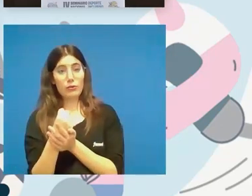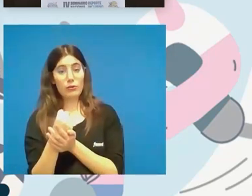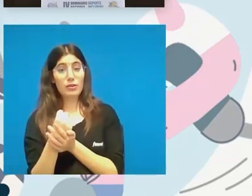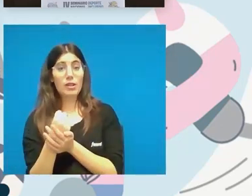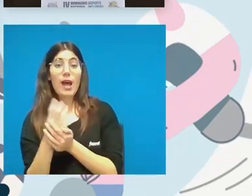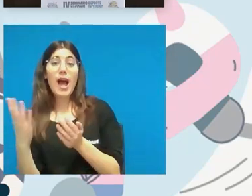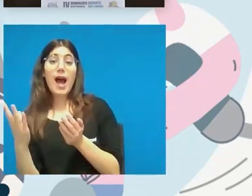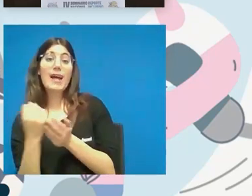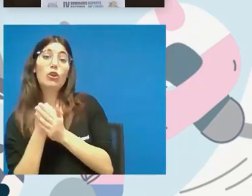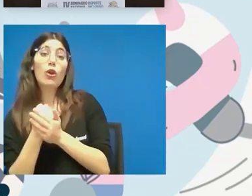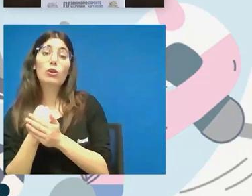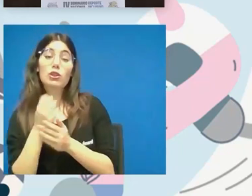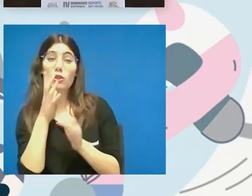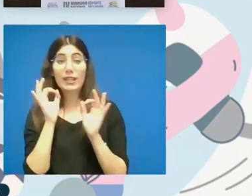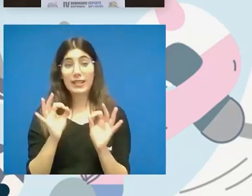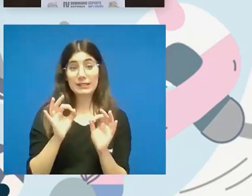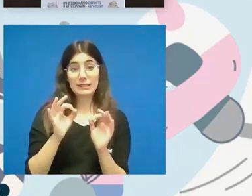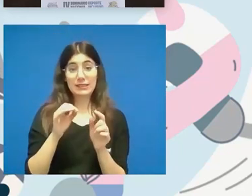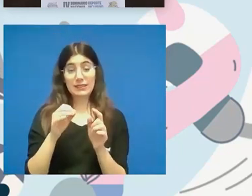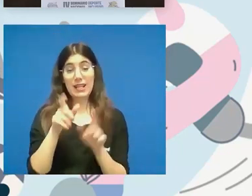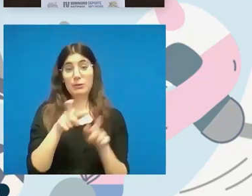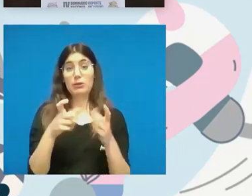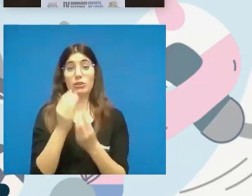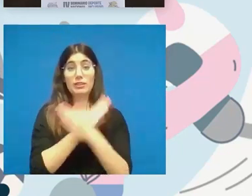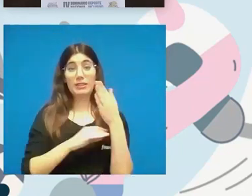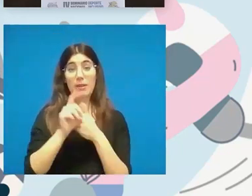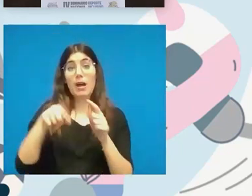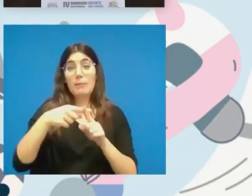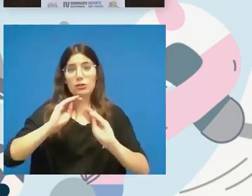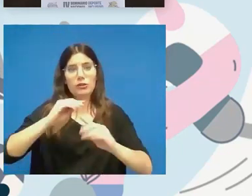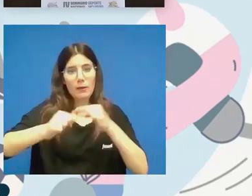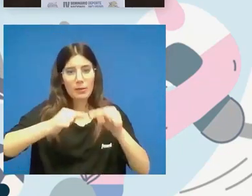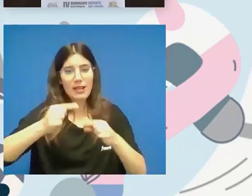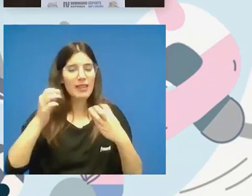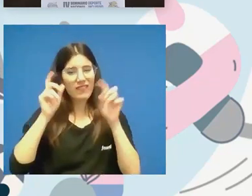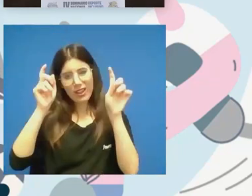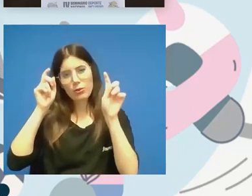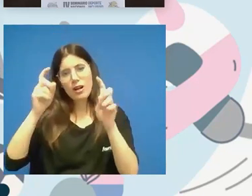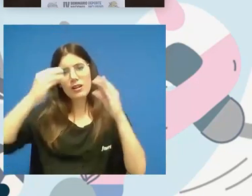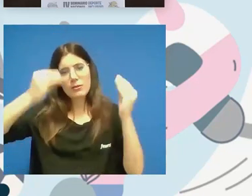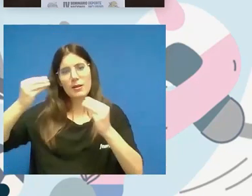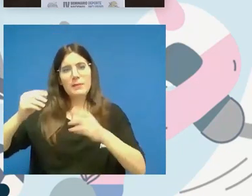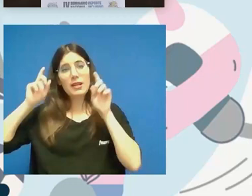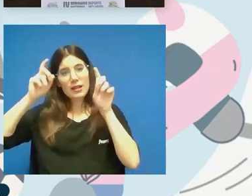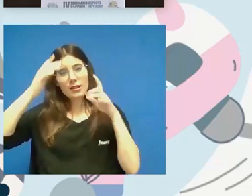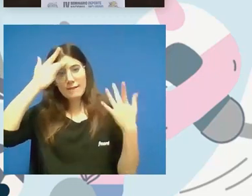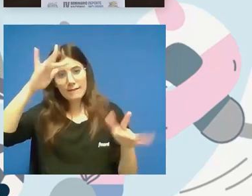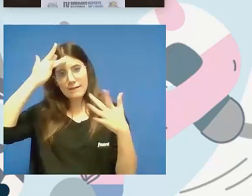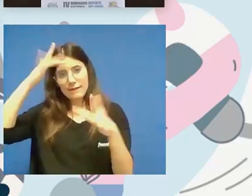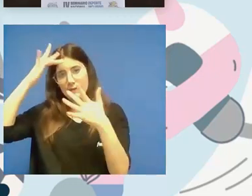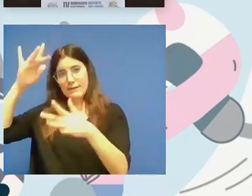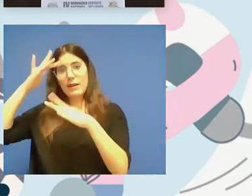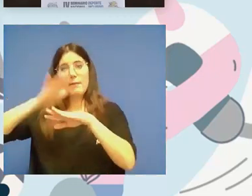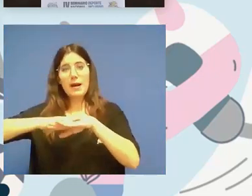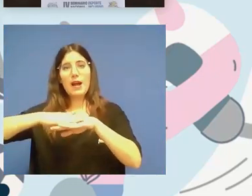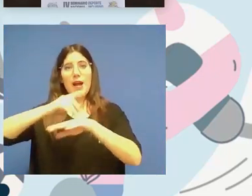a las personas con discapacidad a las familias necesitamos educar y permear hacer que el deporte para